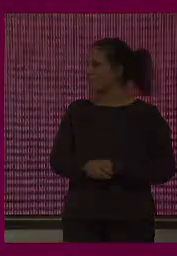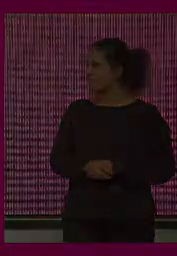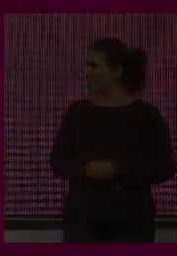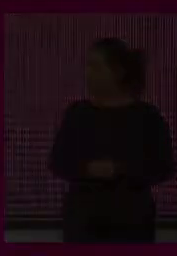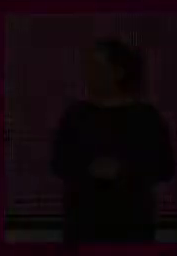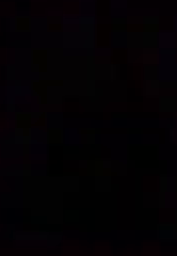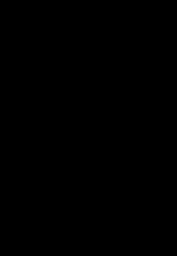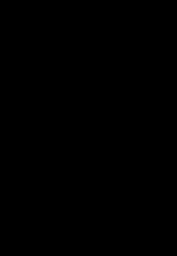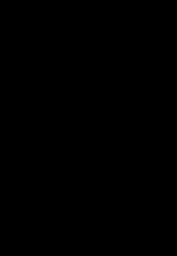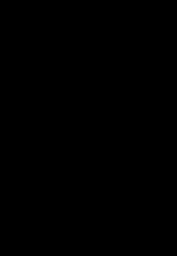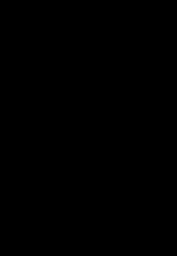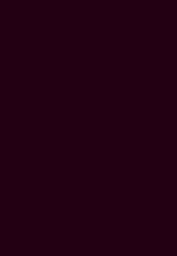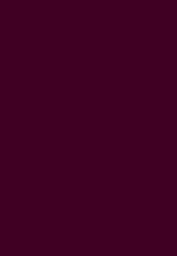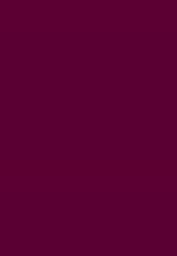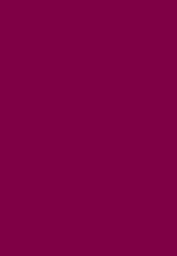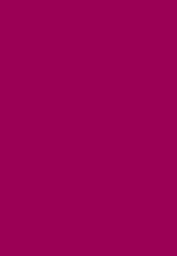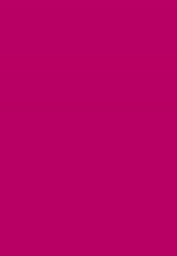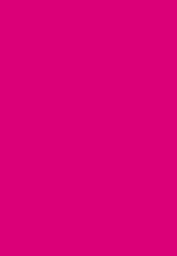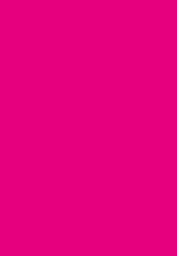vez también también gracias Gracias.